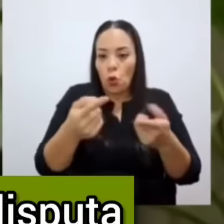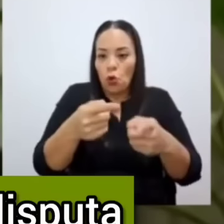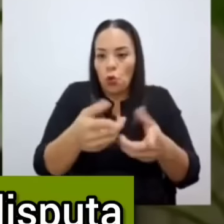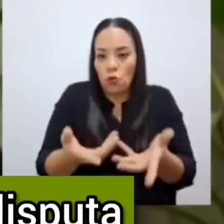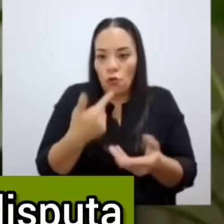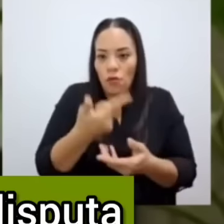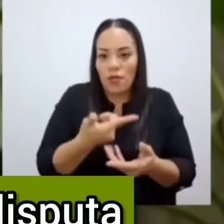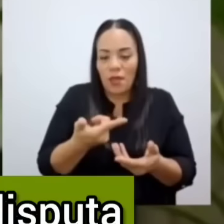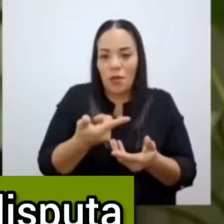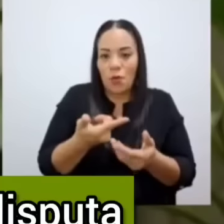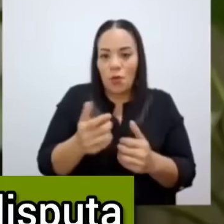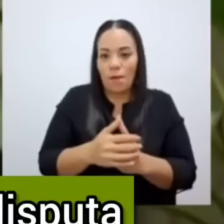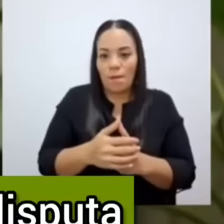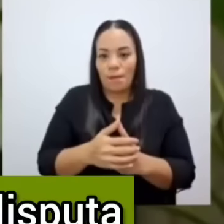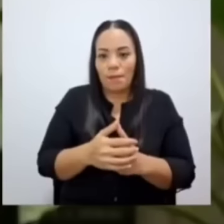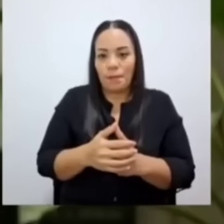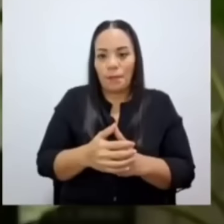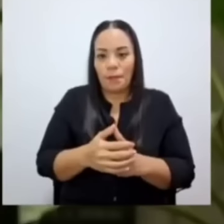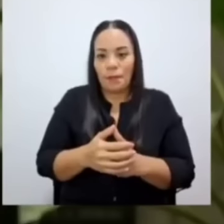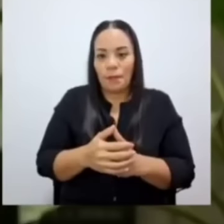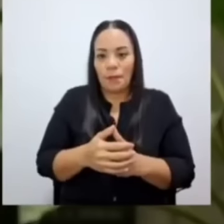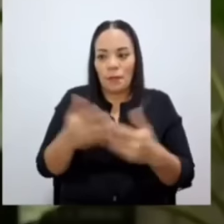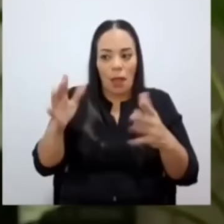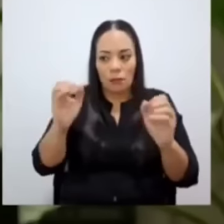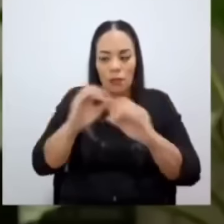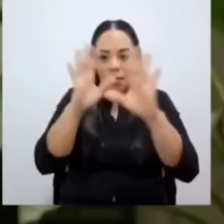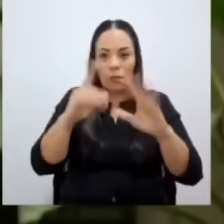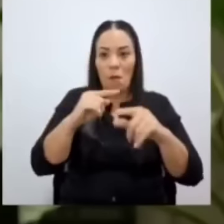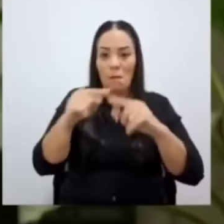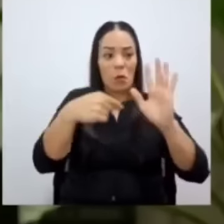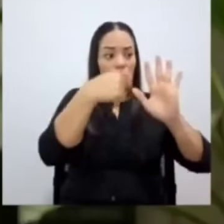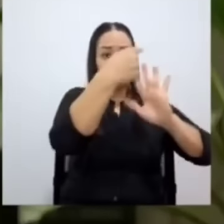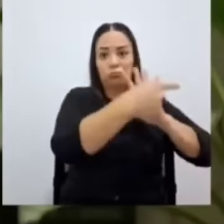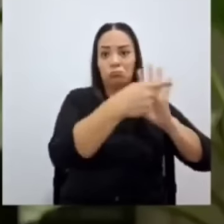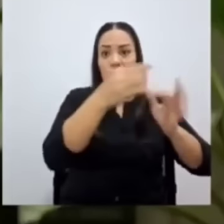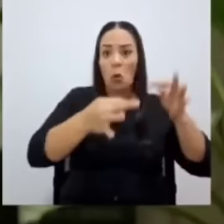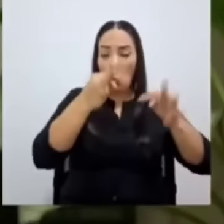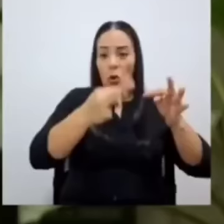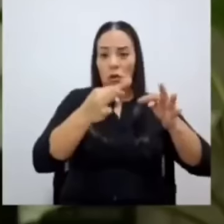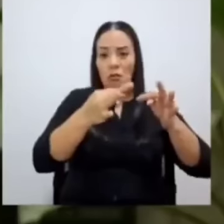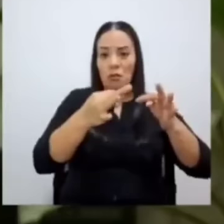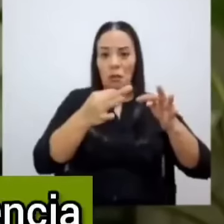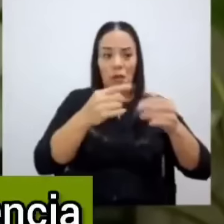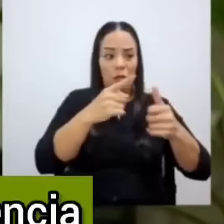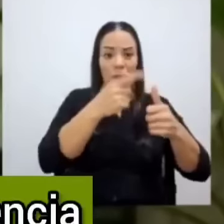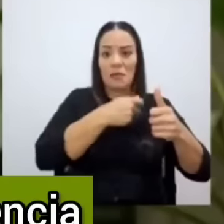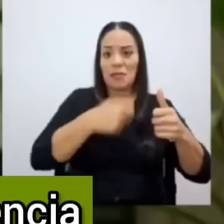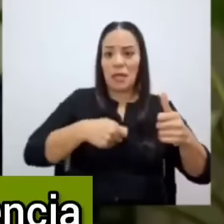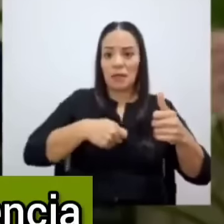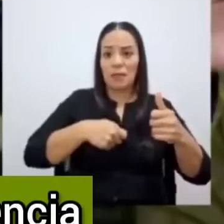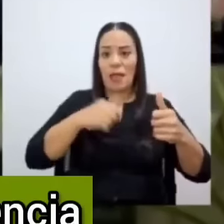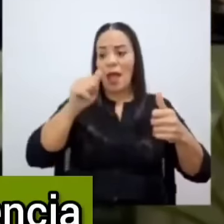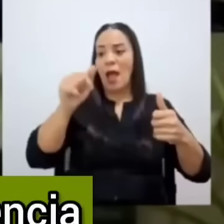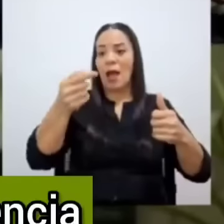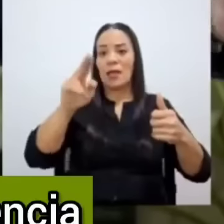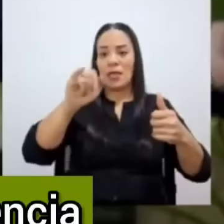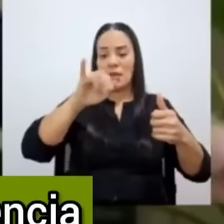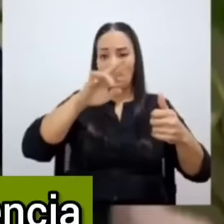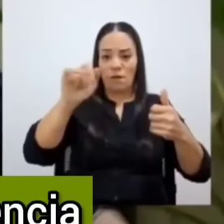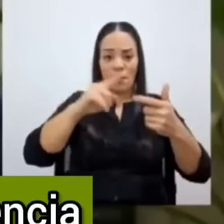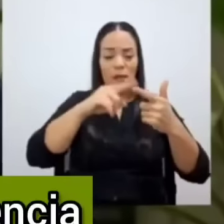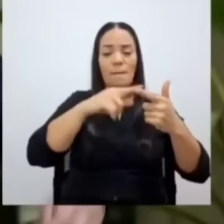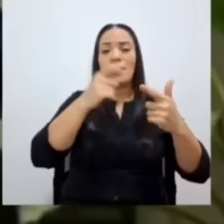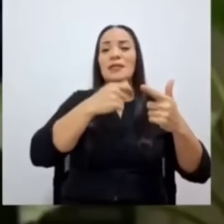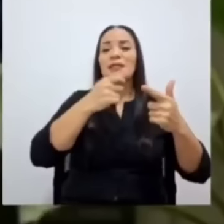no es una materia en disputa, la Corte Plena, el presidente Aguirre, la presidenta del Instituto de